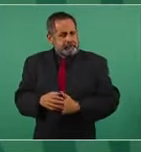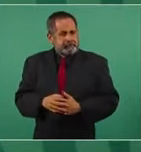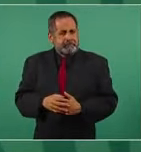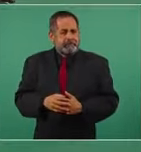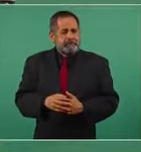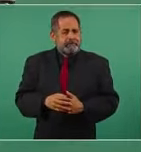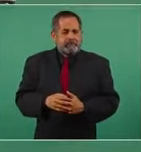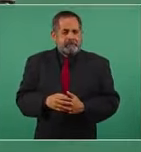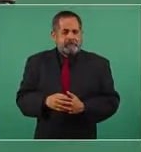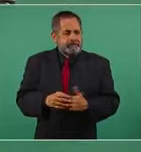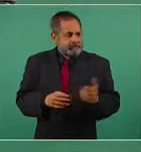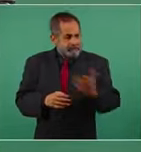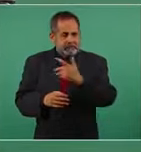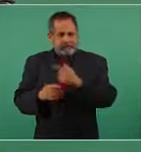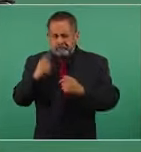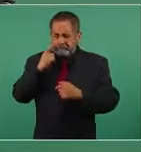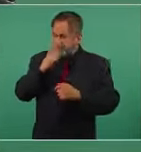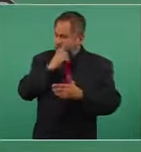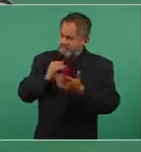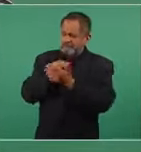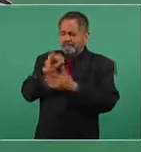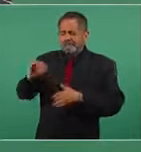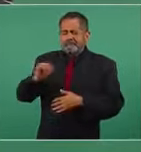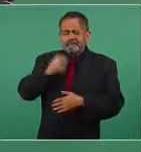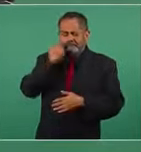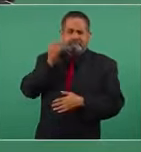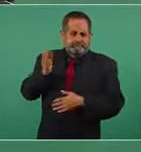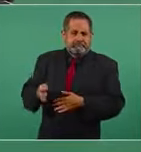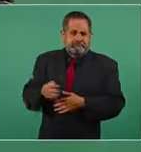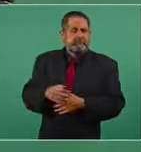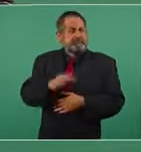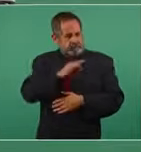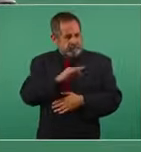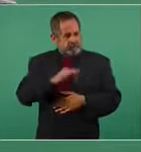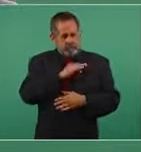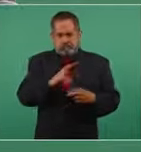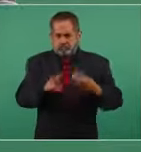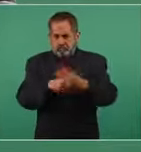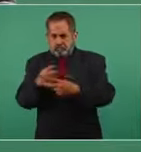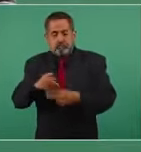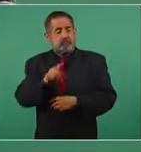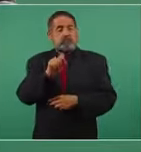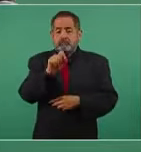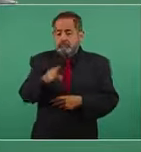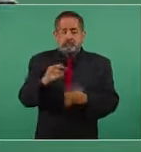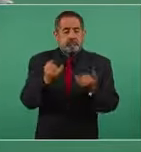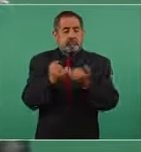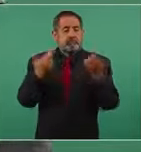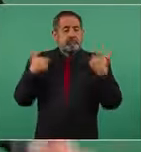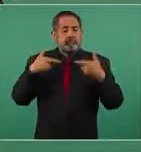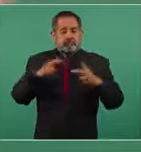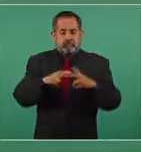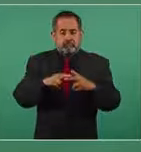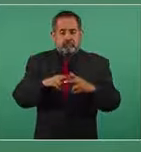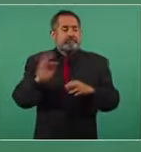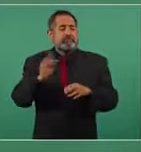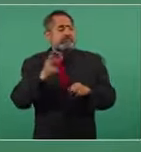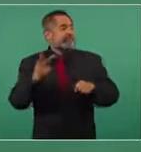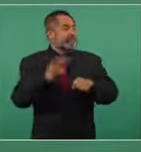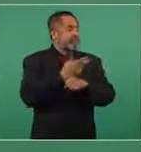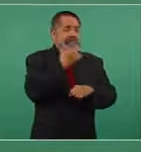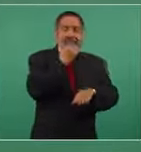están decididos a vacunarse, lo pueden hacer, lo mismo los maestros, aunque ya se haya pasado,